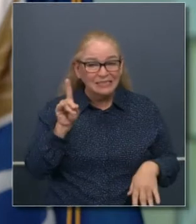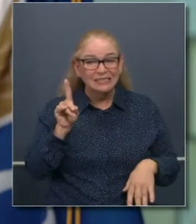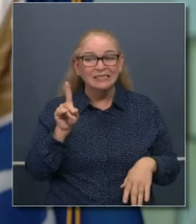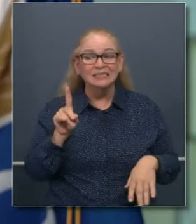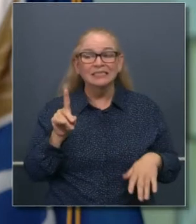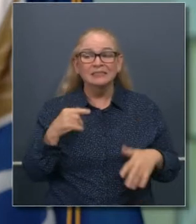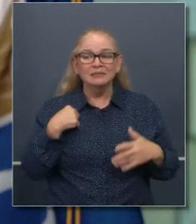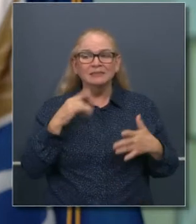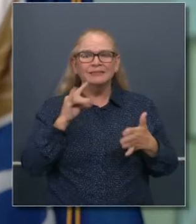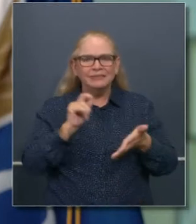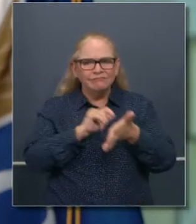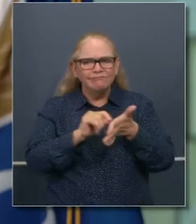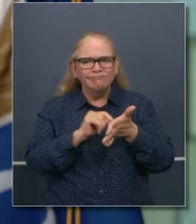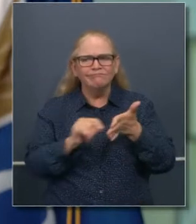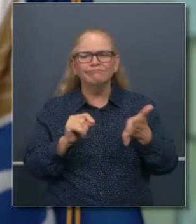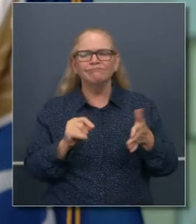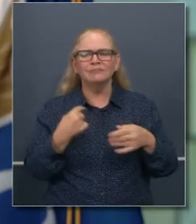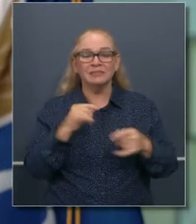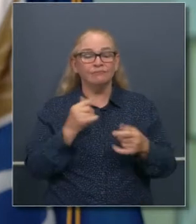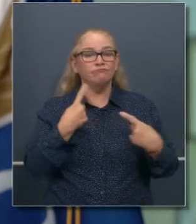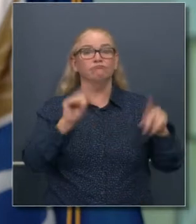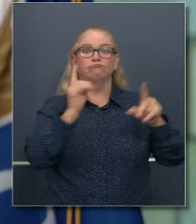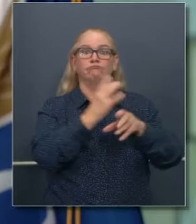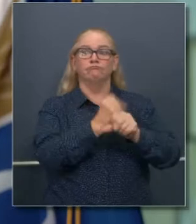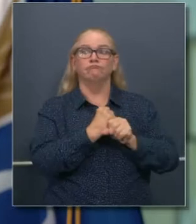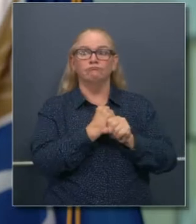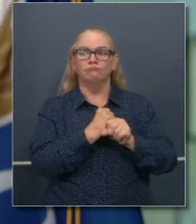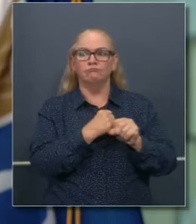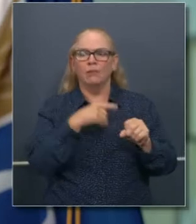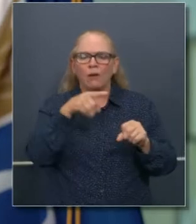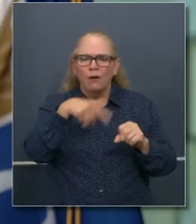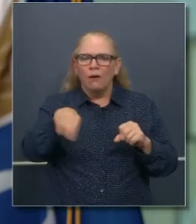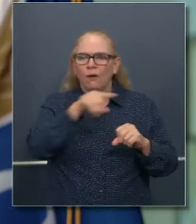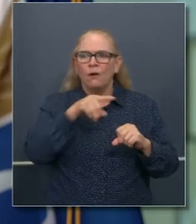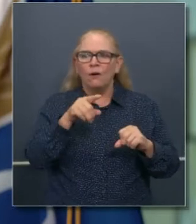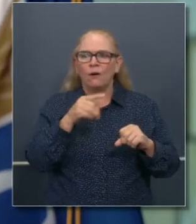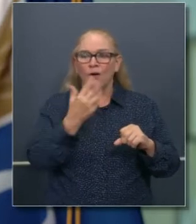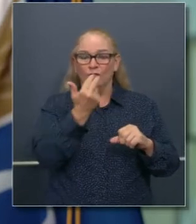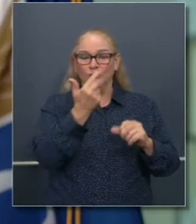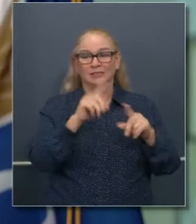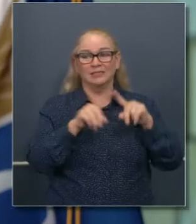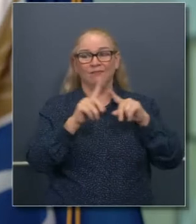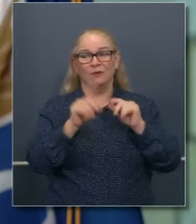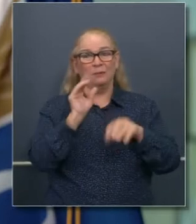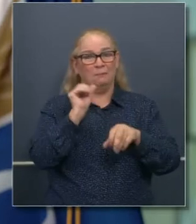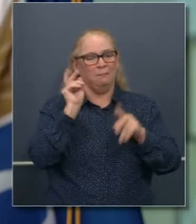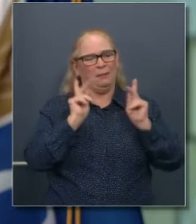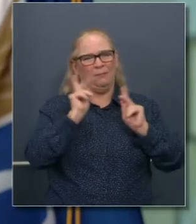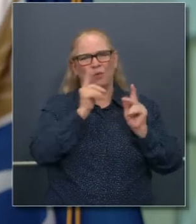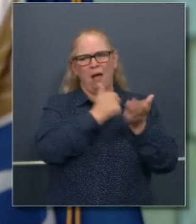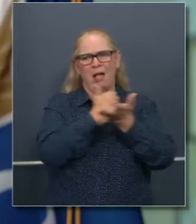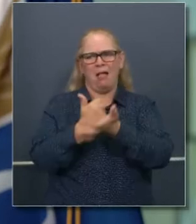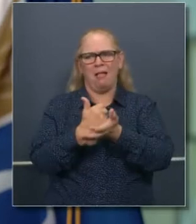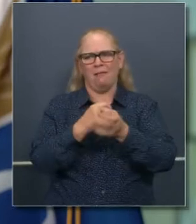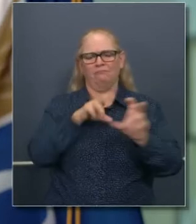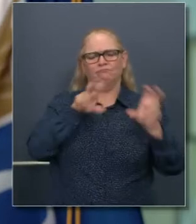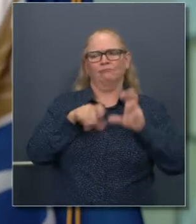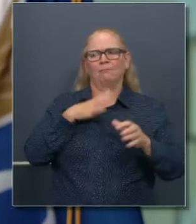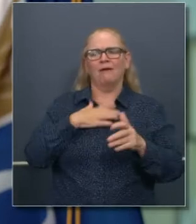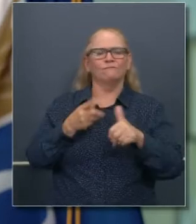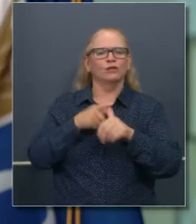escrito y fui capaz de conseguir que 13 inversionistas invirtieran modestamente para yo abrir mi primer